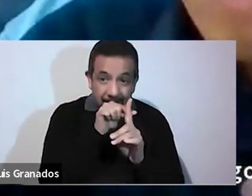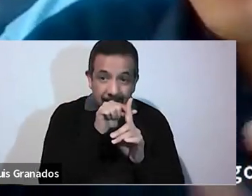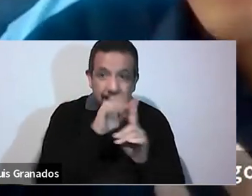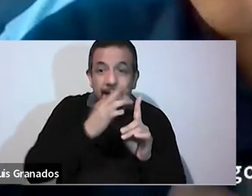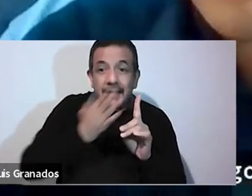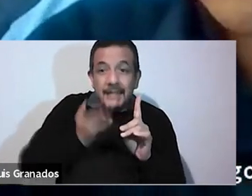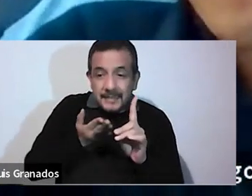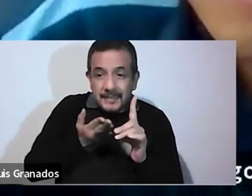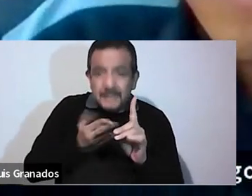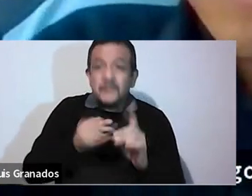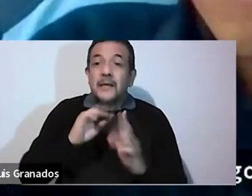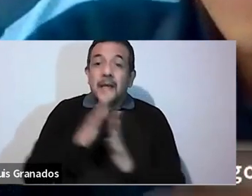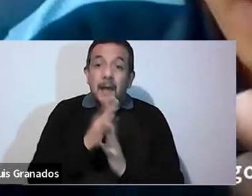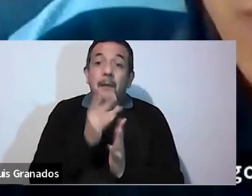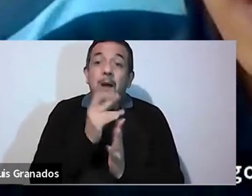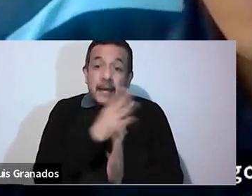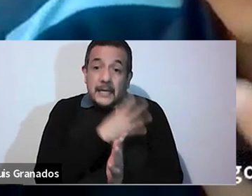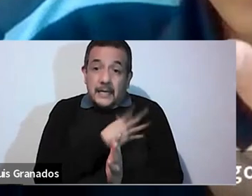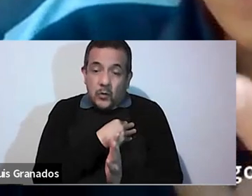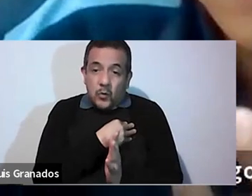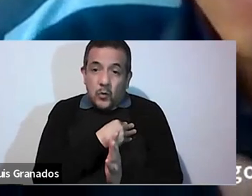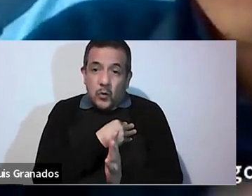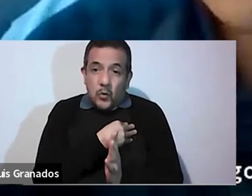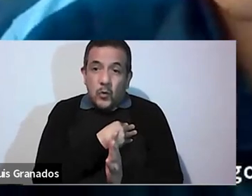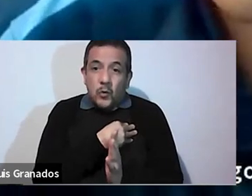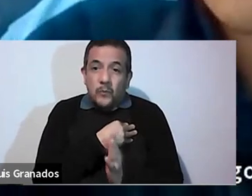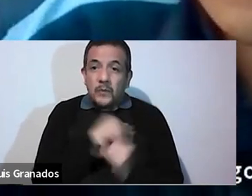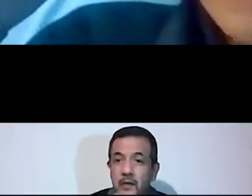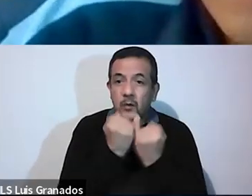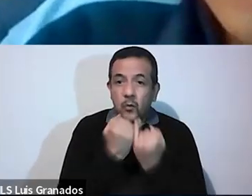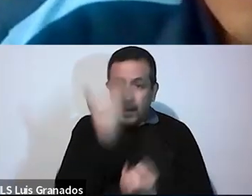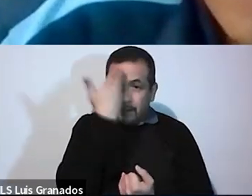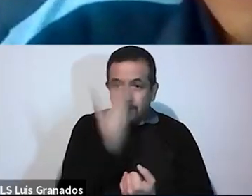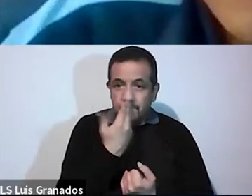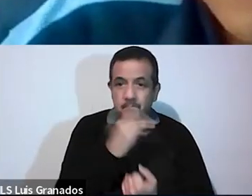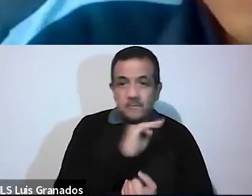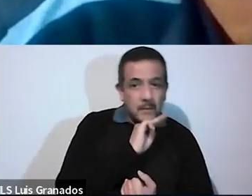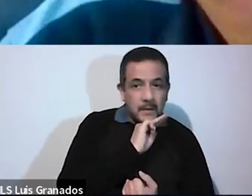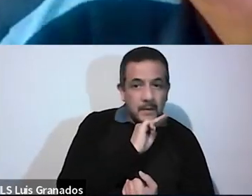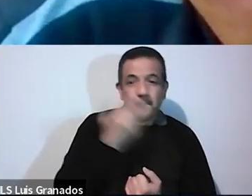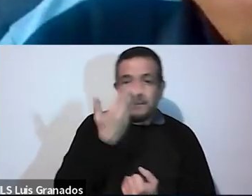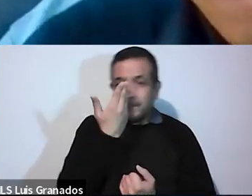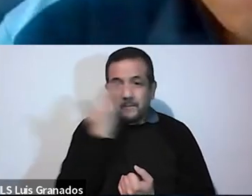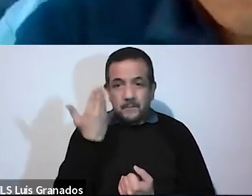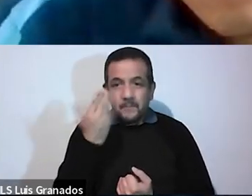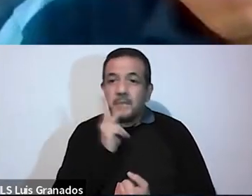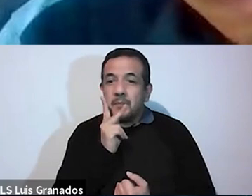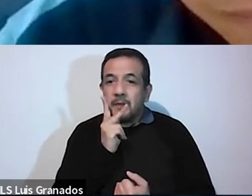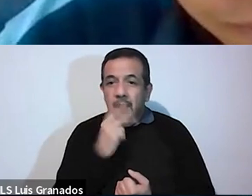como padre y como madre, con la ternura de la madre y con la seguridad que brinda también un padre. Un padre.